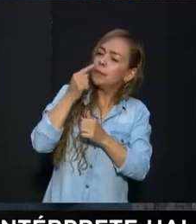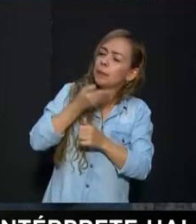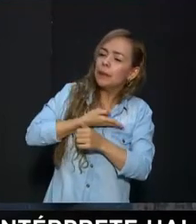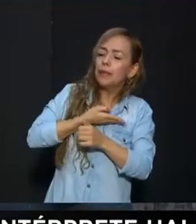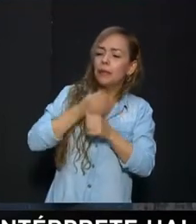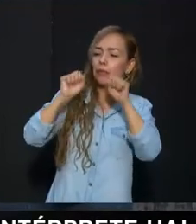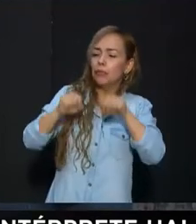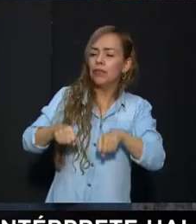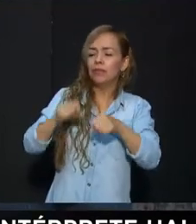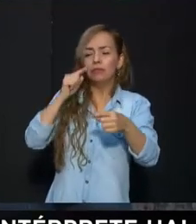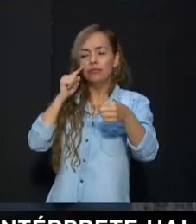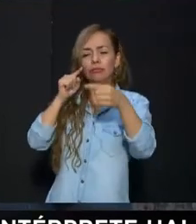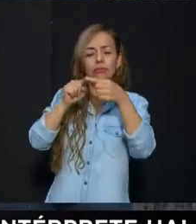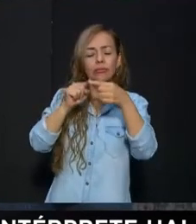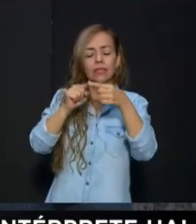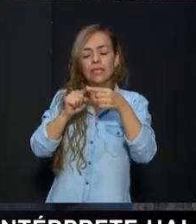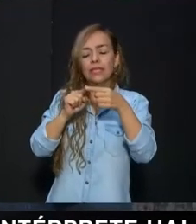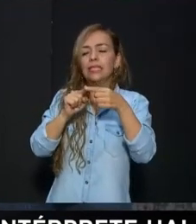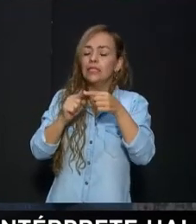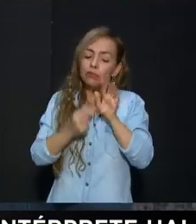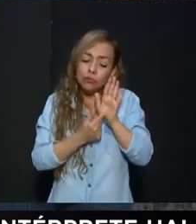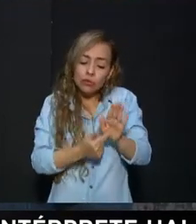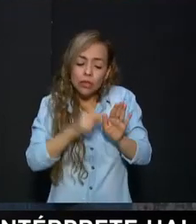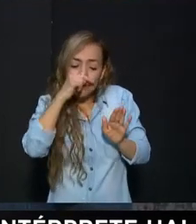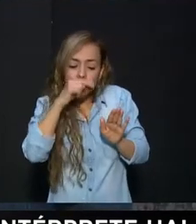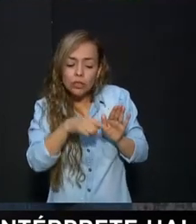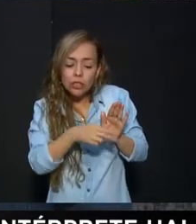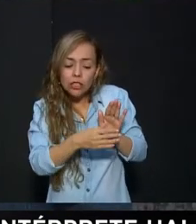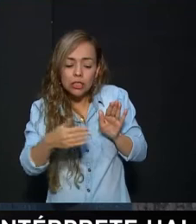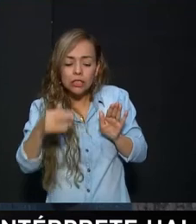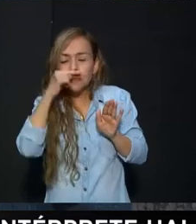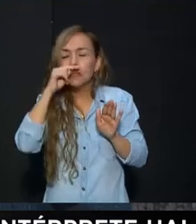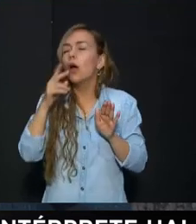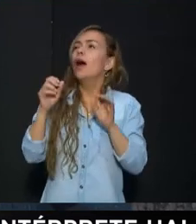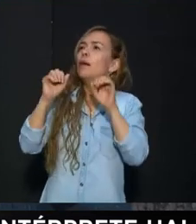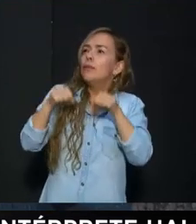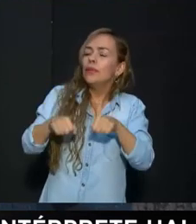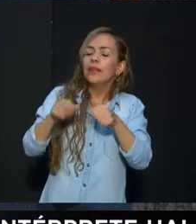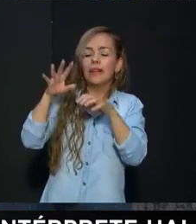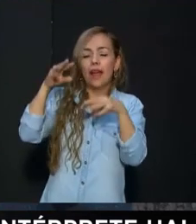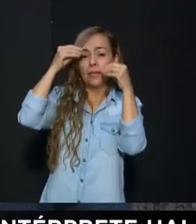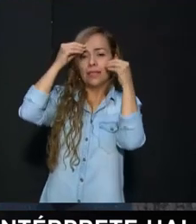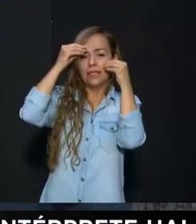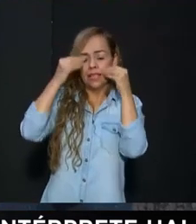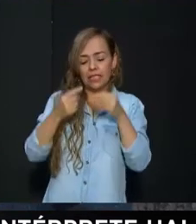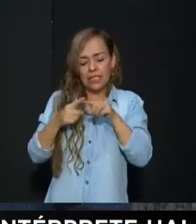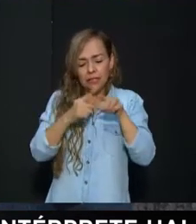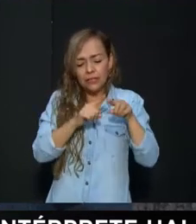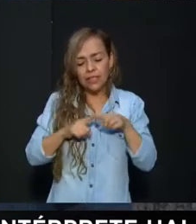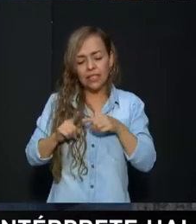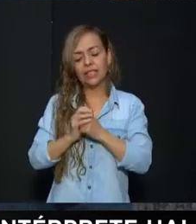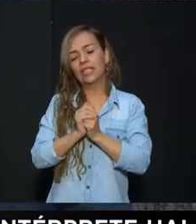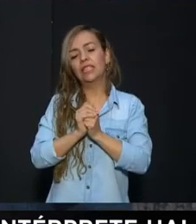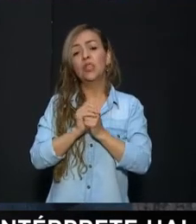Que ellos Exploten todas Las capacidades Diferentes De aprendizaje Que ellos tienen No